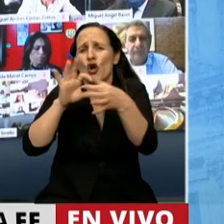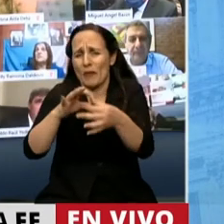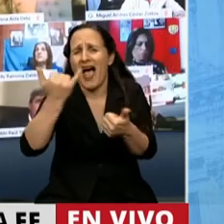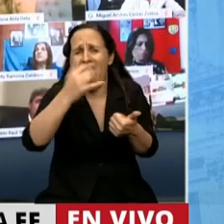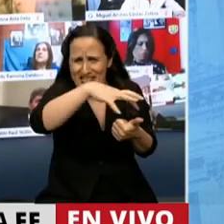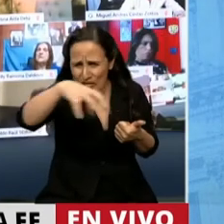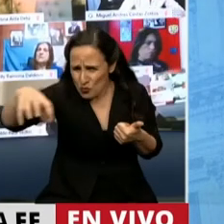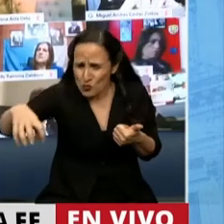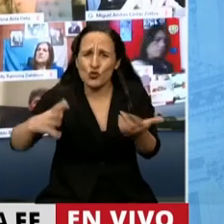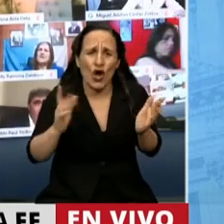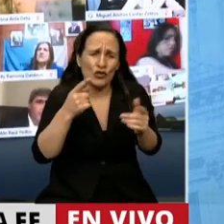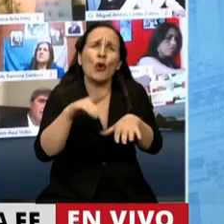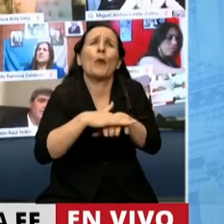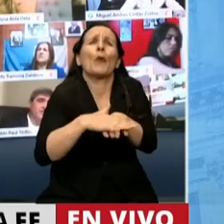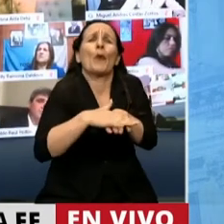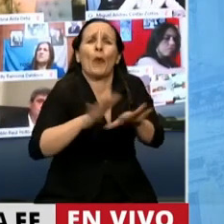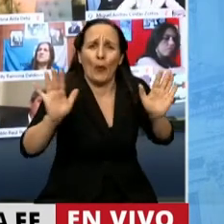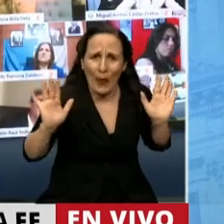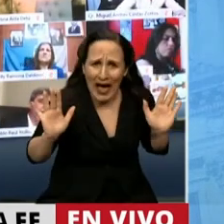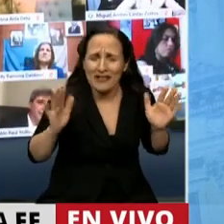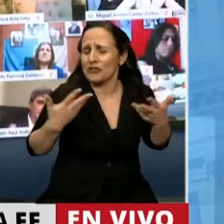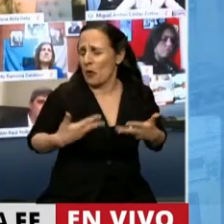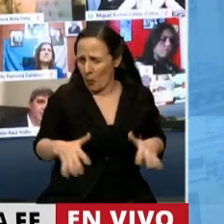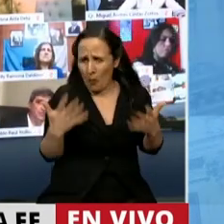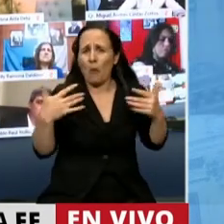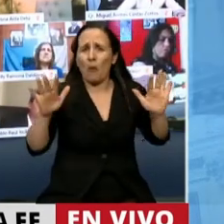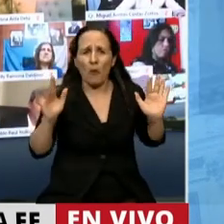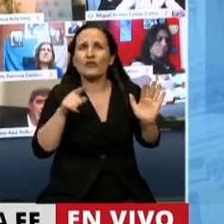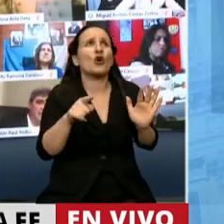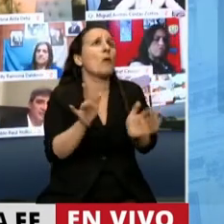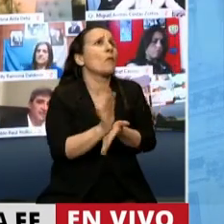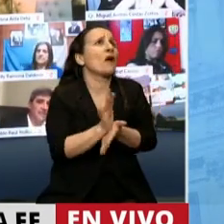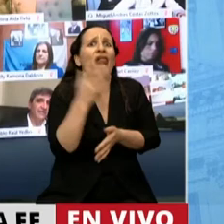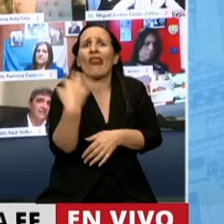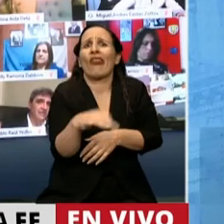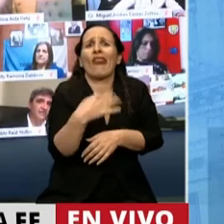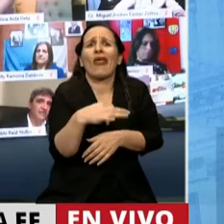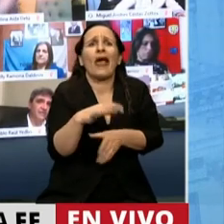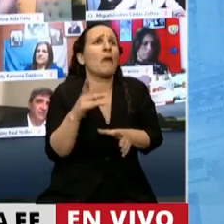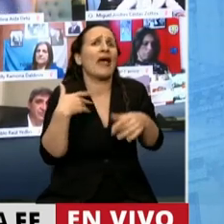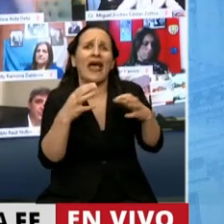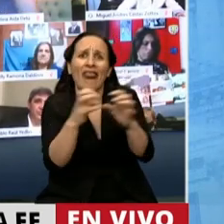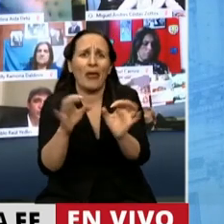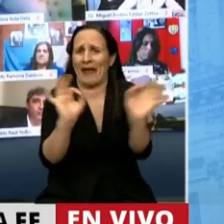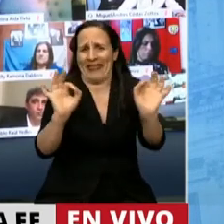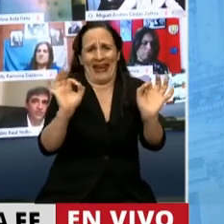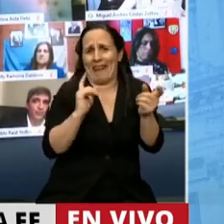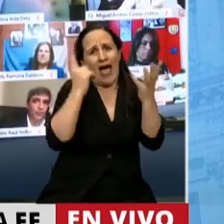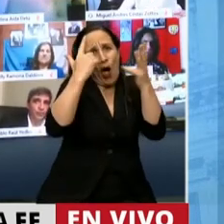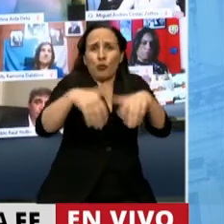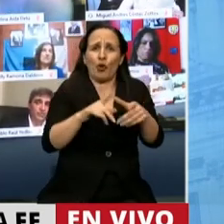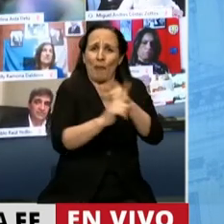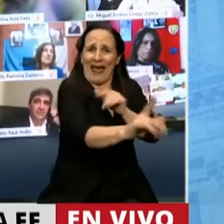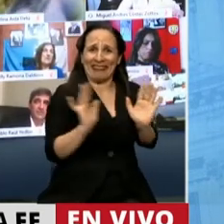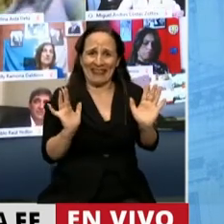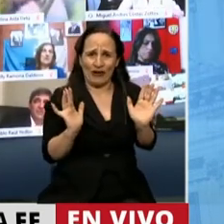ejecuciones. Eso es de base, eso es natural, eso es casi que tendremos que hacerlo sin discutirlo. Y está